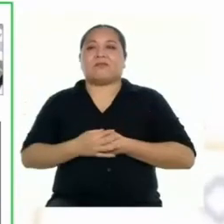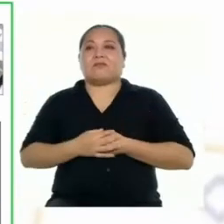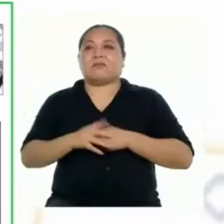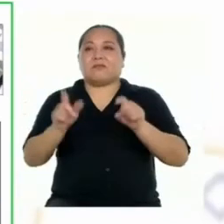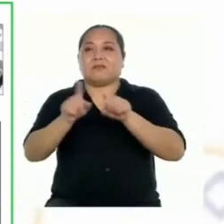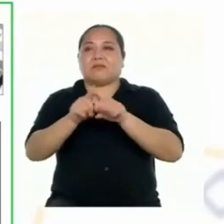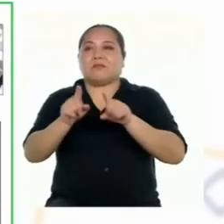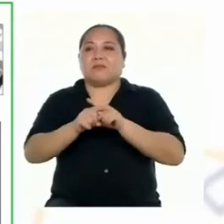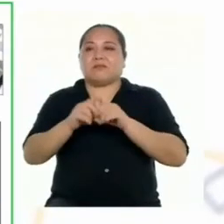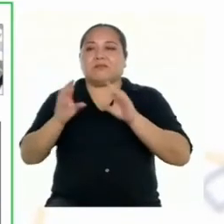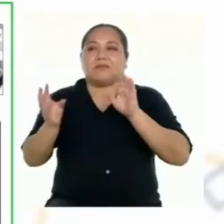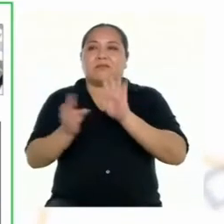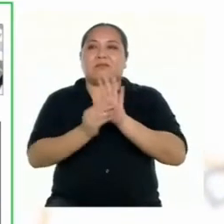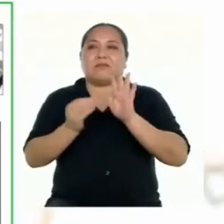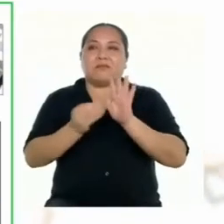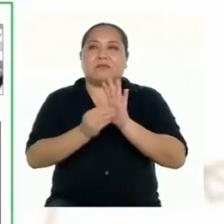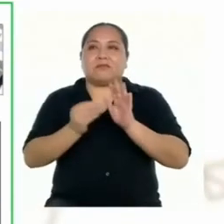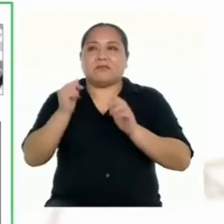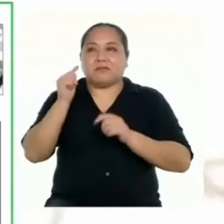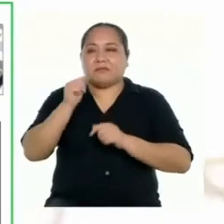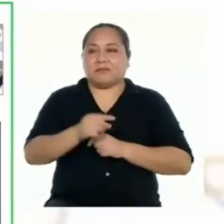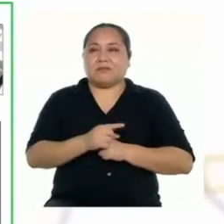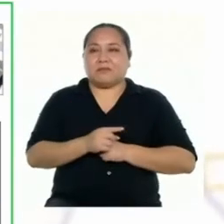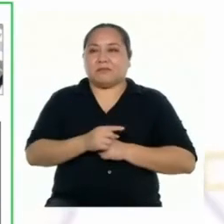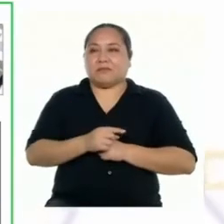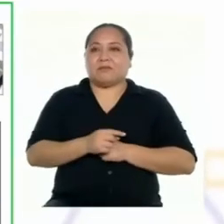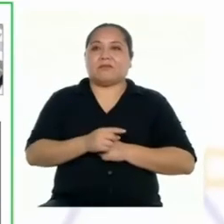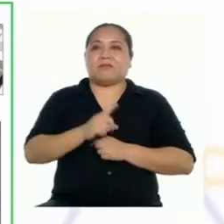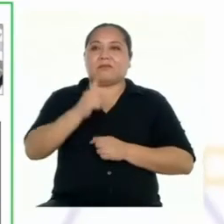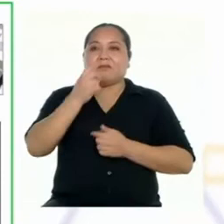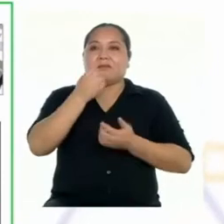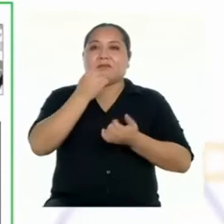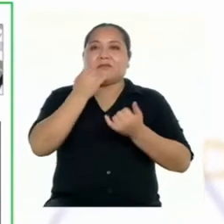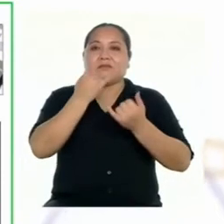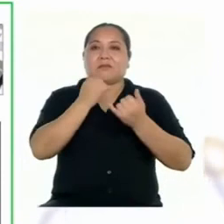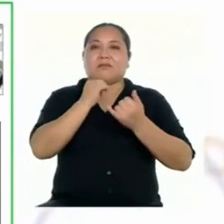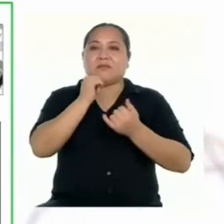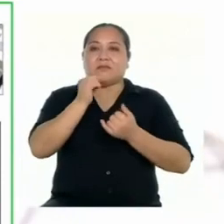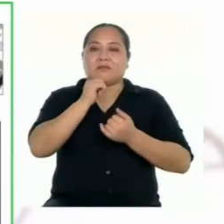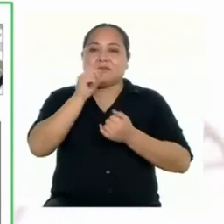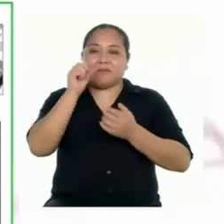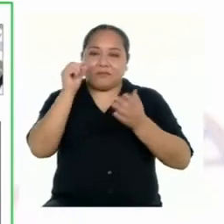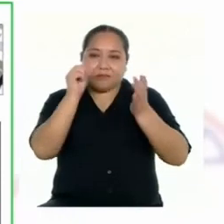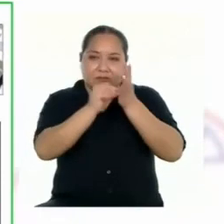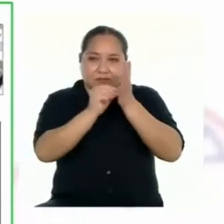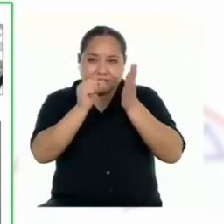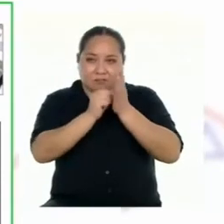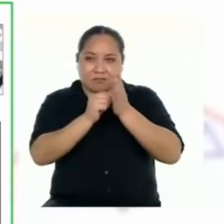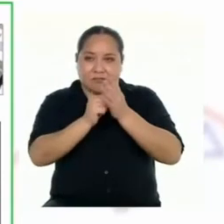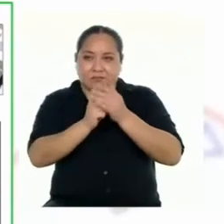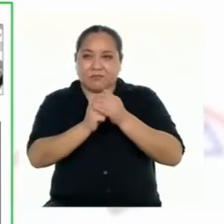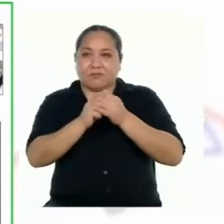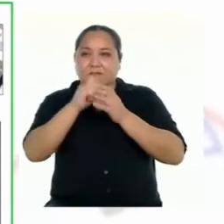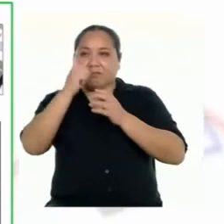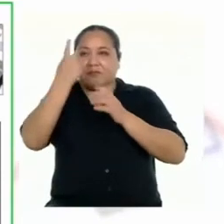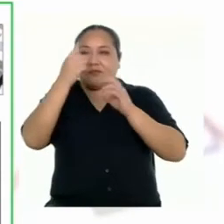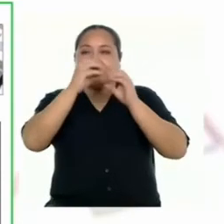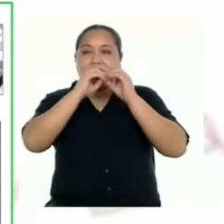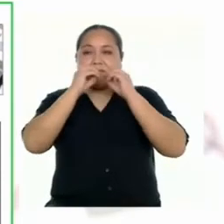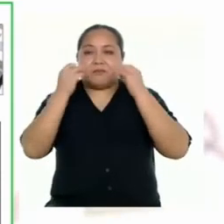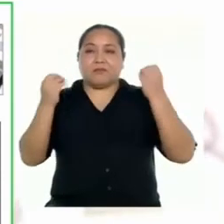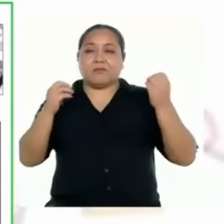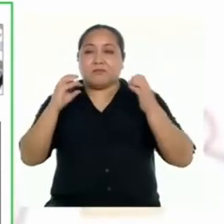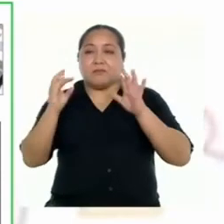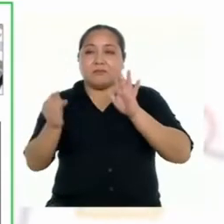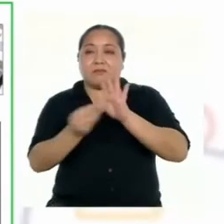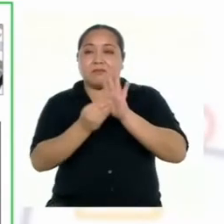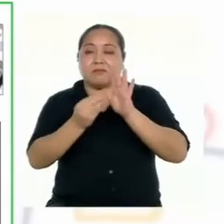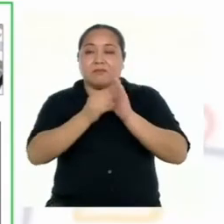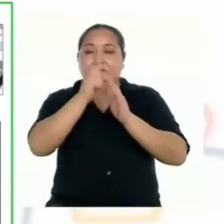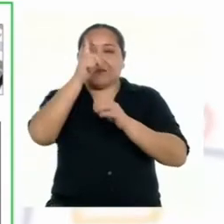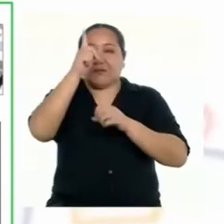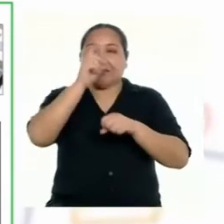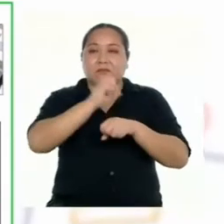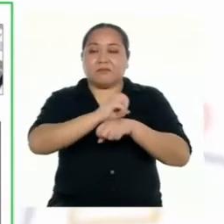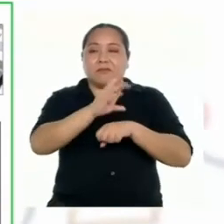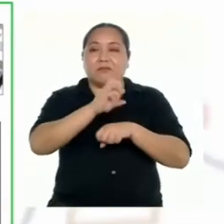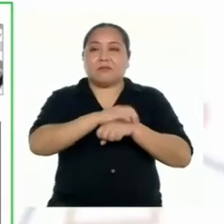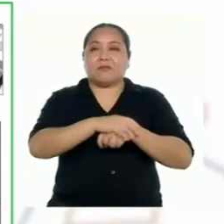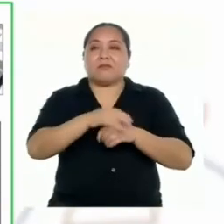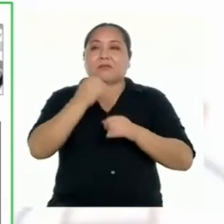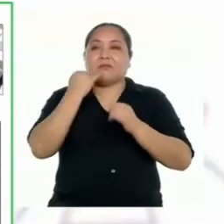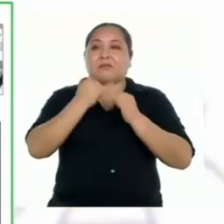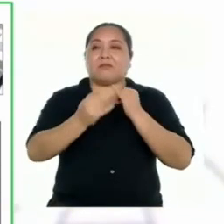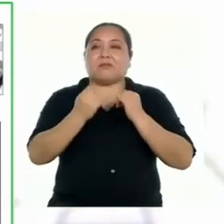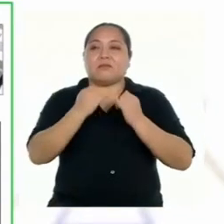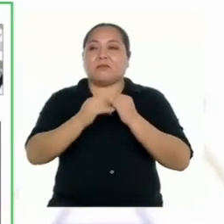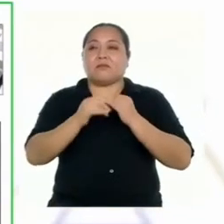Además, has añadido el punto que te faltaba en la primera oración y has agregado una recomendación. Finalmente,